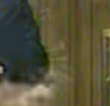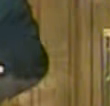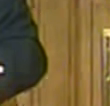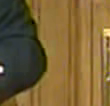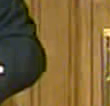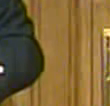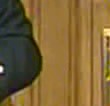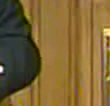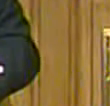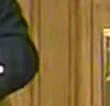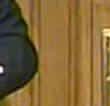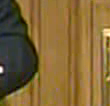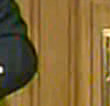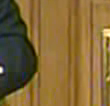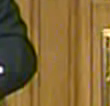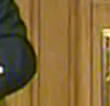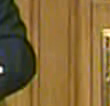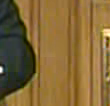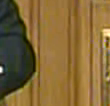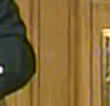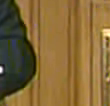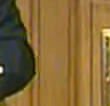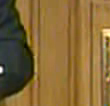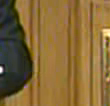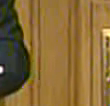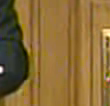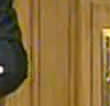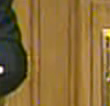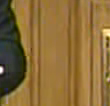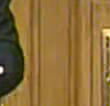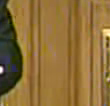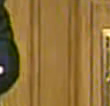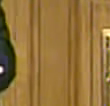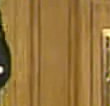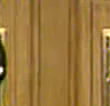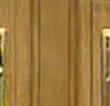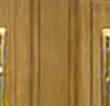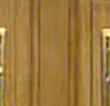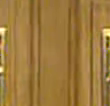de paz y estabilidad, que tenemos derecho los pueblos del Caribe y de América del Sur.